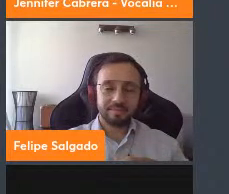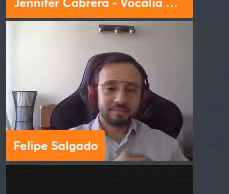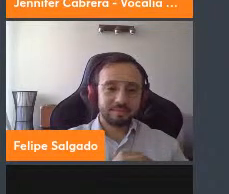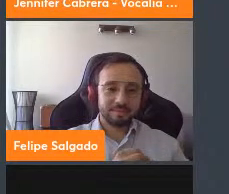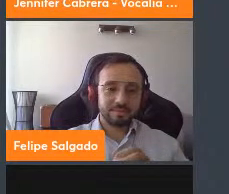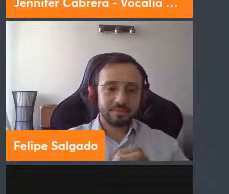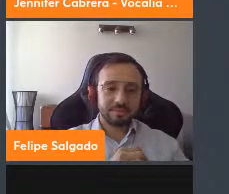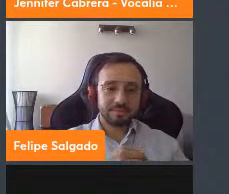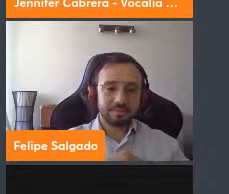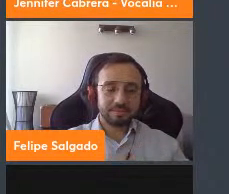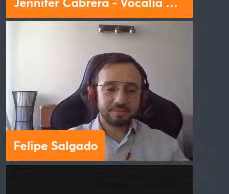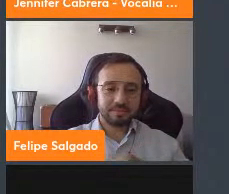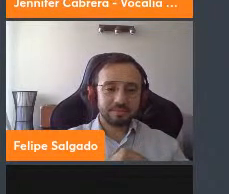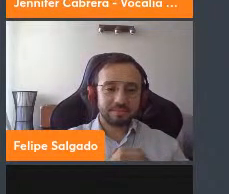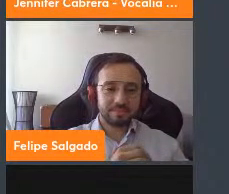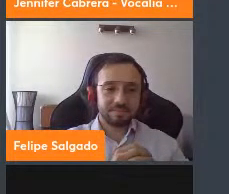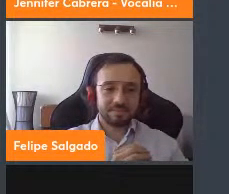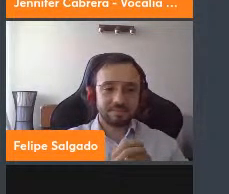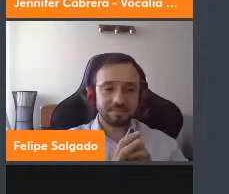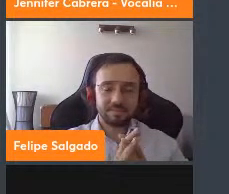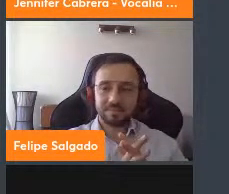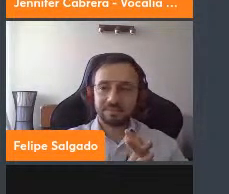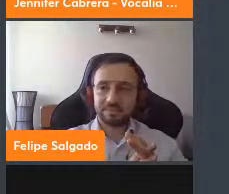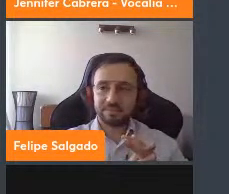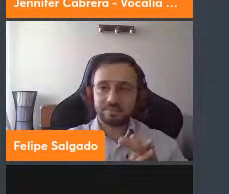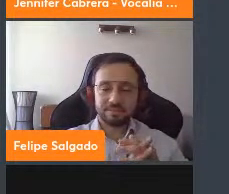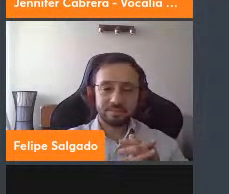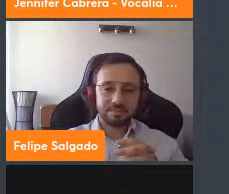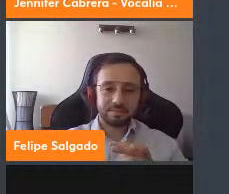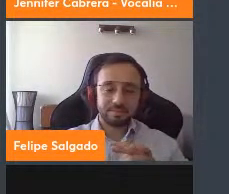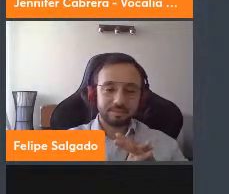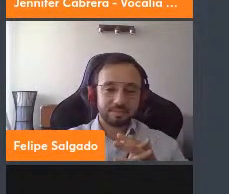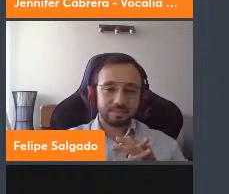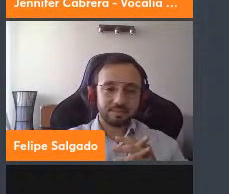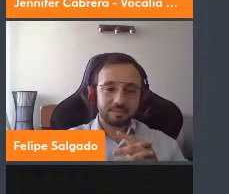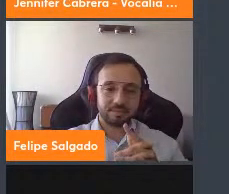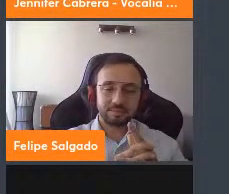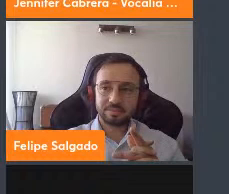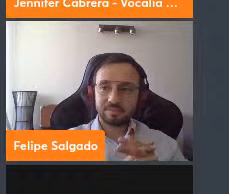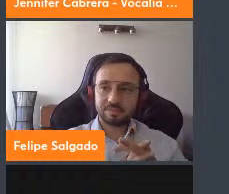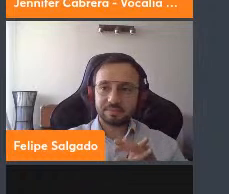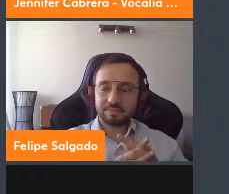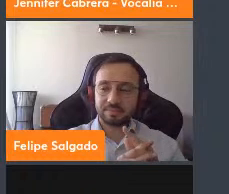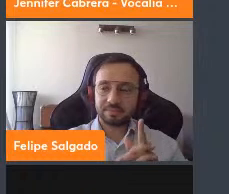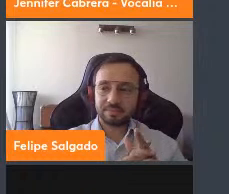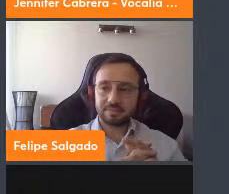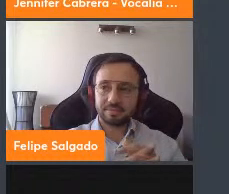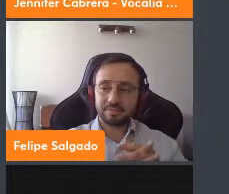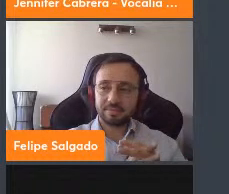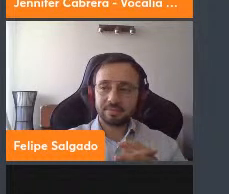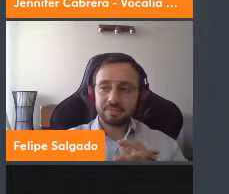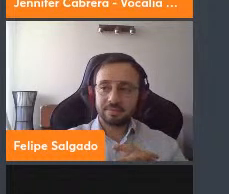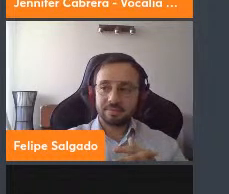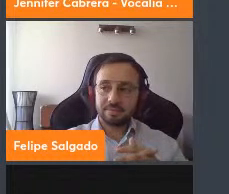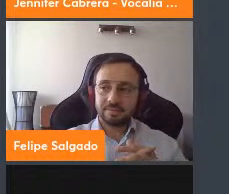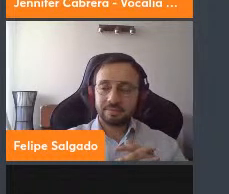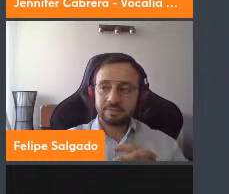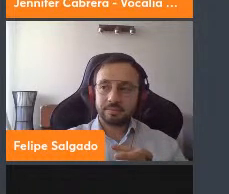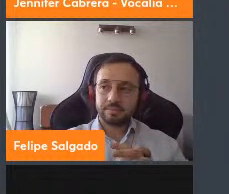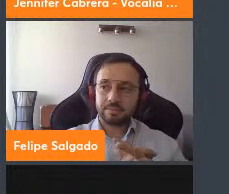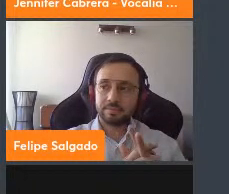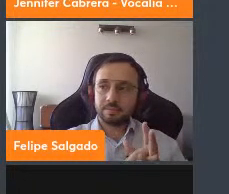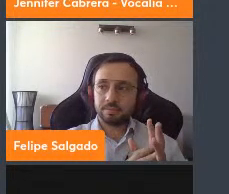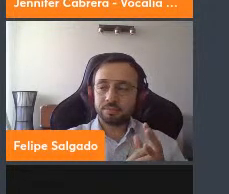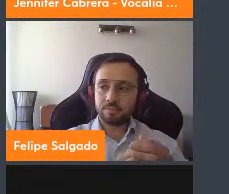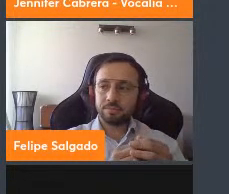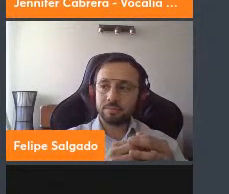sabemos que todos los proyectos tienen que ir instaurados hacia esa mirada por lo tanto varios de los proyectos que hoy en día conlleva la vocalía y que en